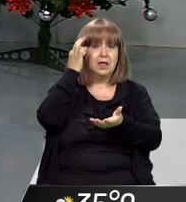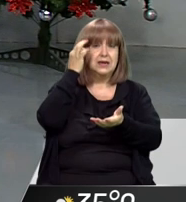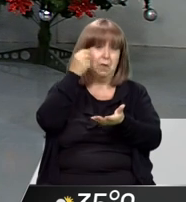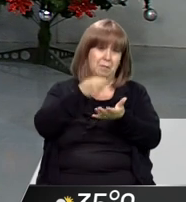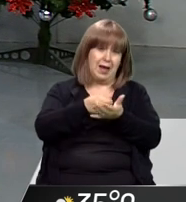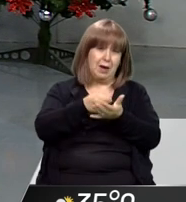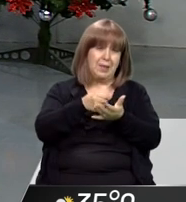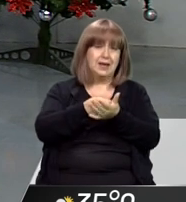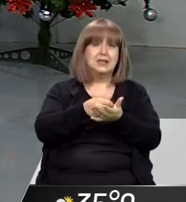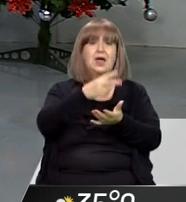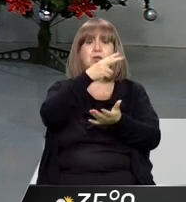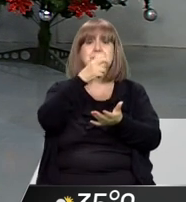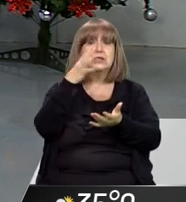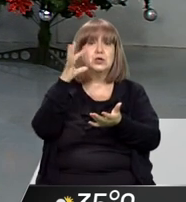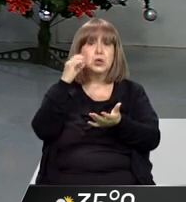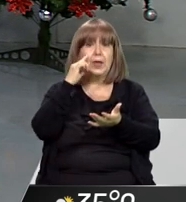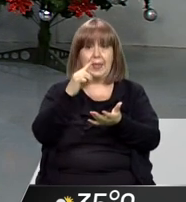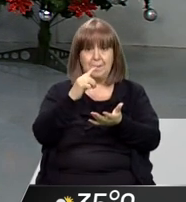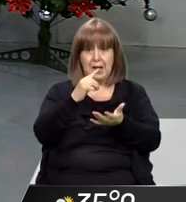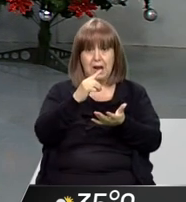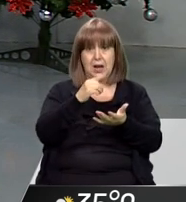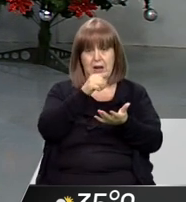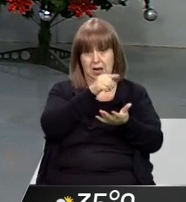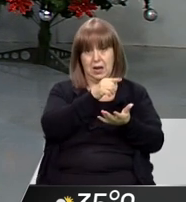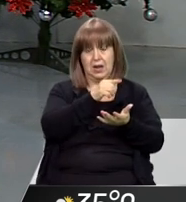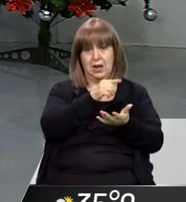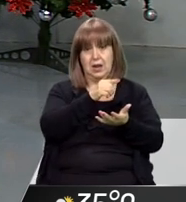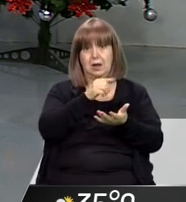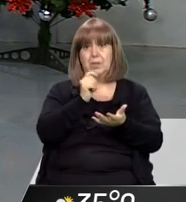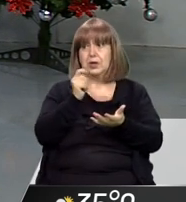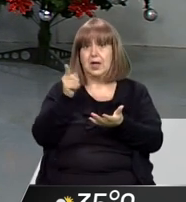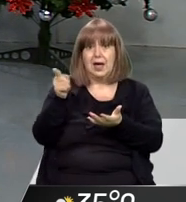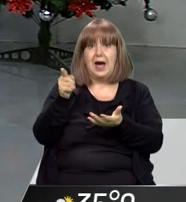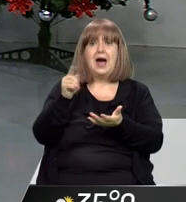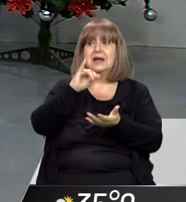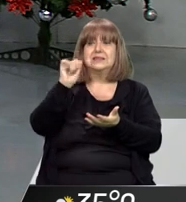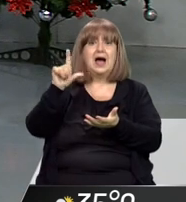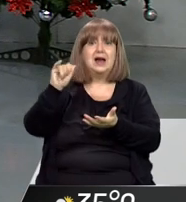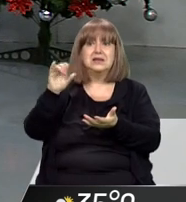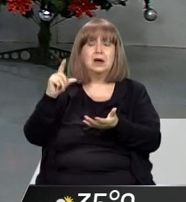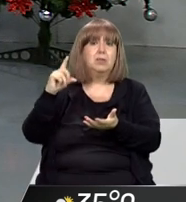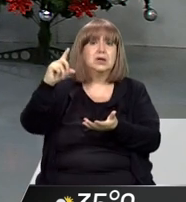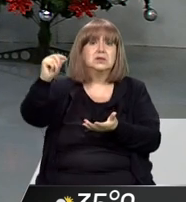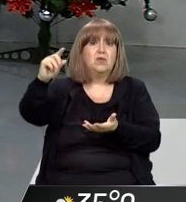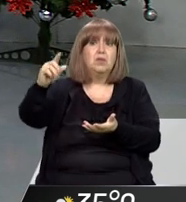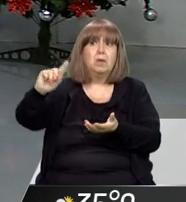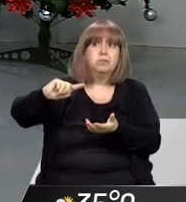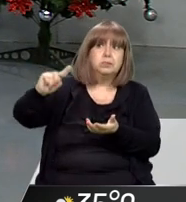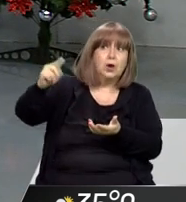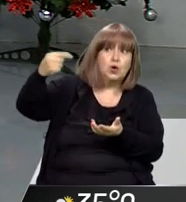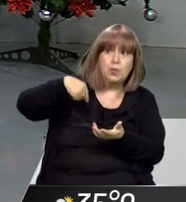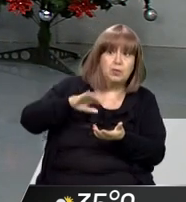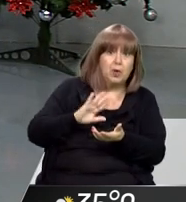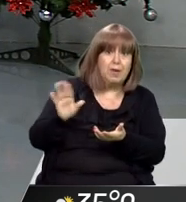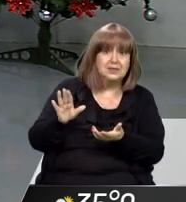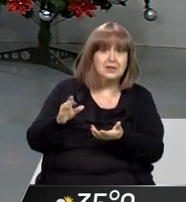un dato acerca del paradero, no de Lobos, sino de Salazar. O ya estaba armada la historia en torno a él. Porque ya